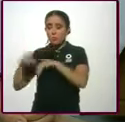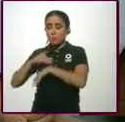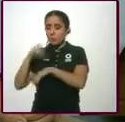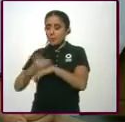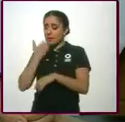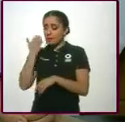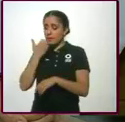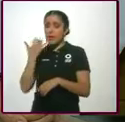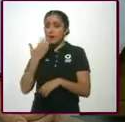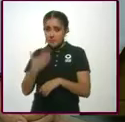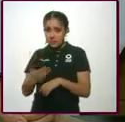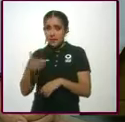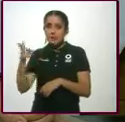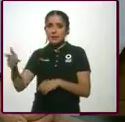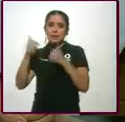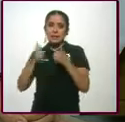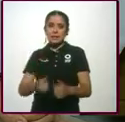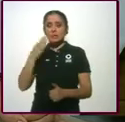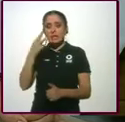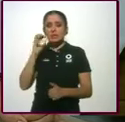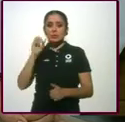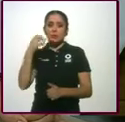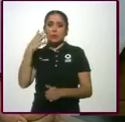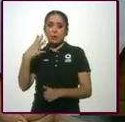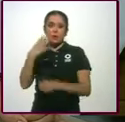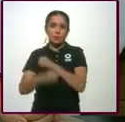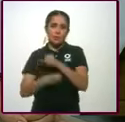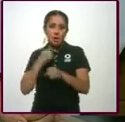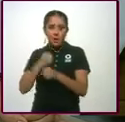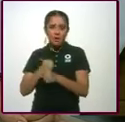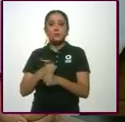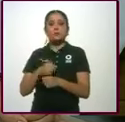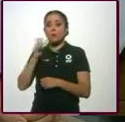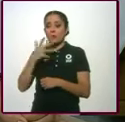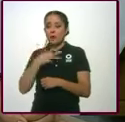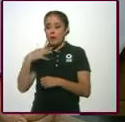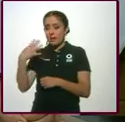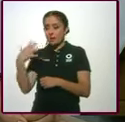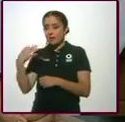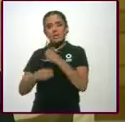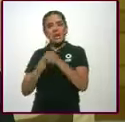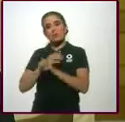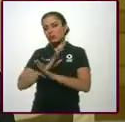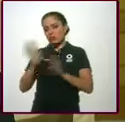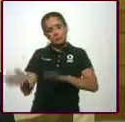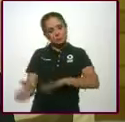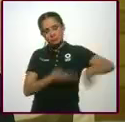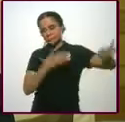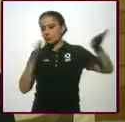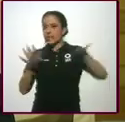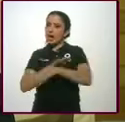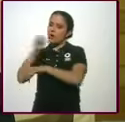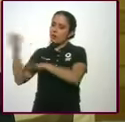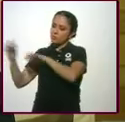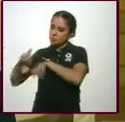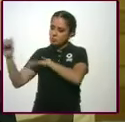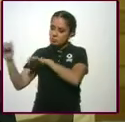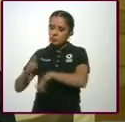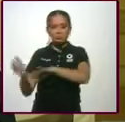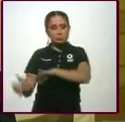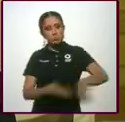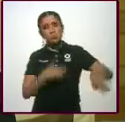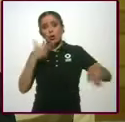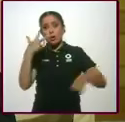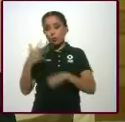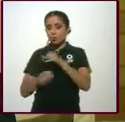11 y duran 3, 4 años aquí. Se van a los 14, 15 años se van. Pero entran de 8 años